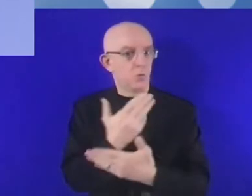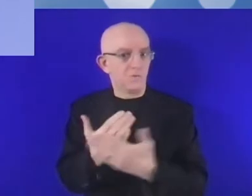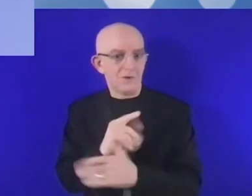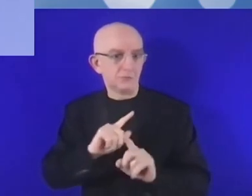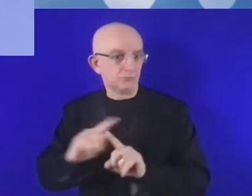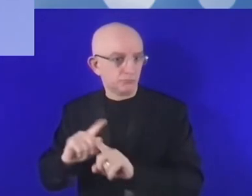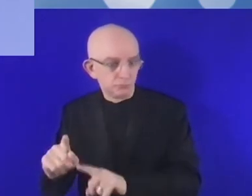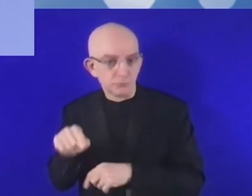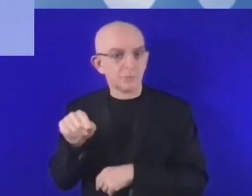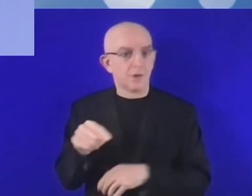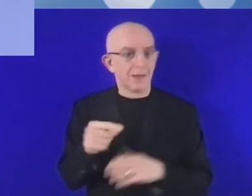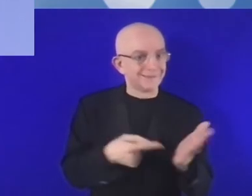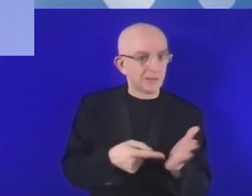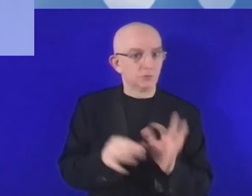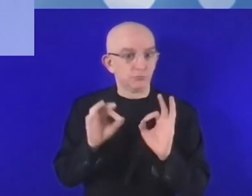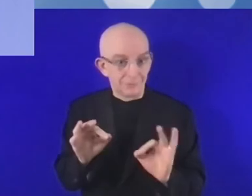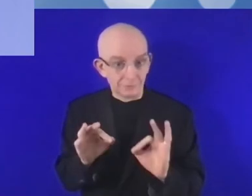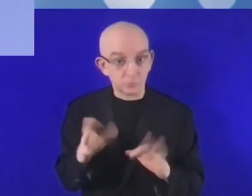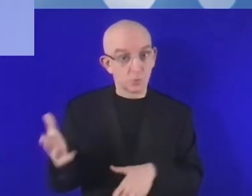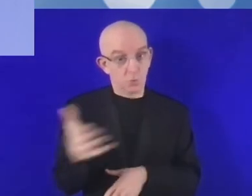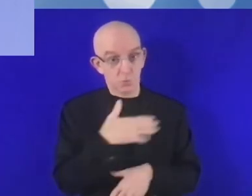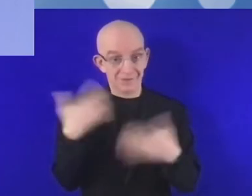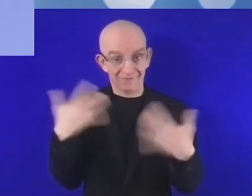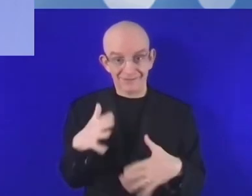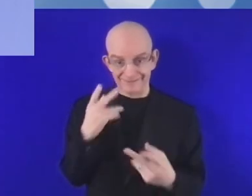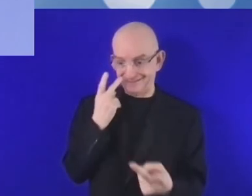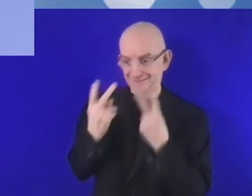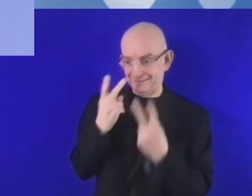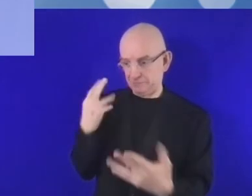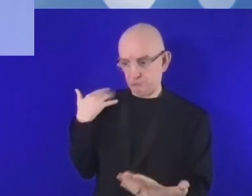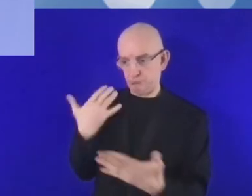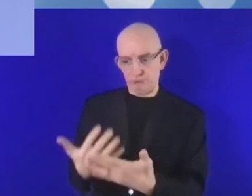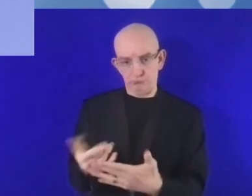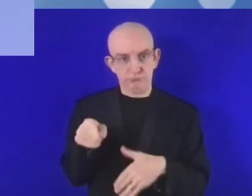reunir a empresarios que funcionan en este mundo de nuevas tecnologías.